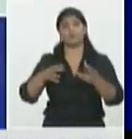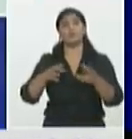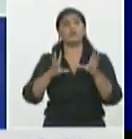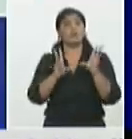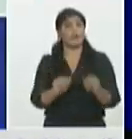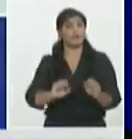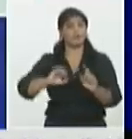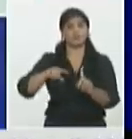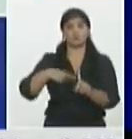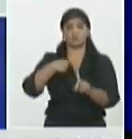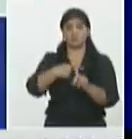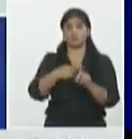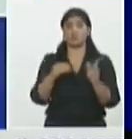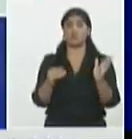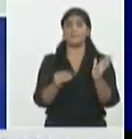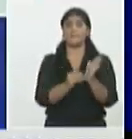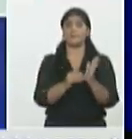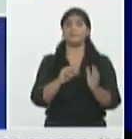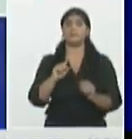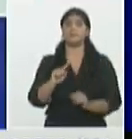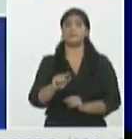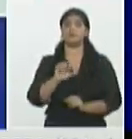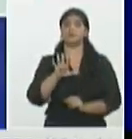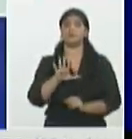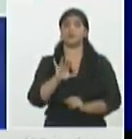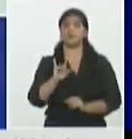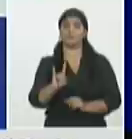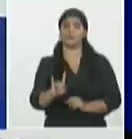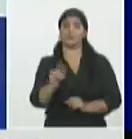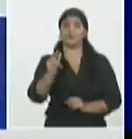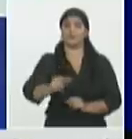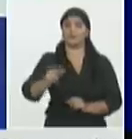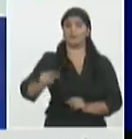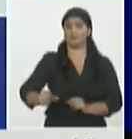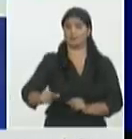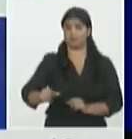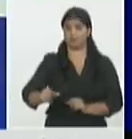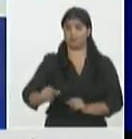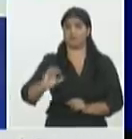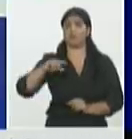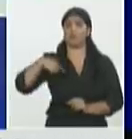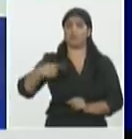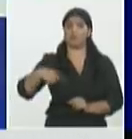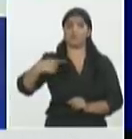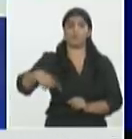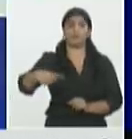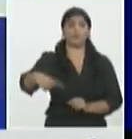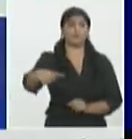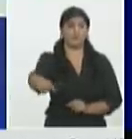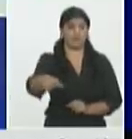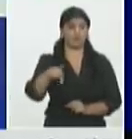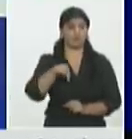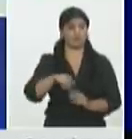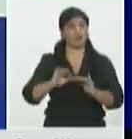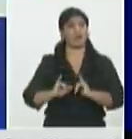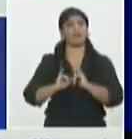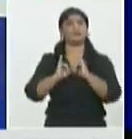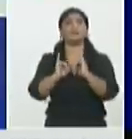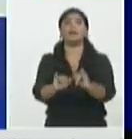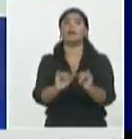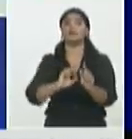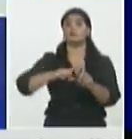hablando de 1159 casos por día cifras muy elevadas